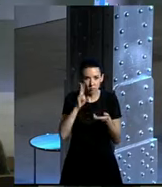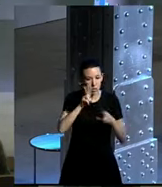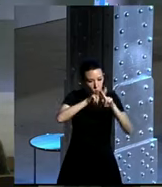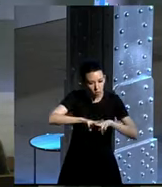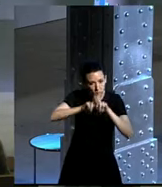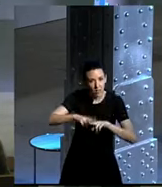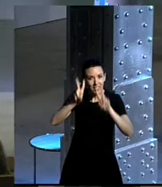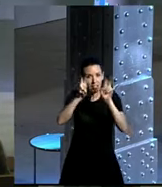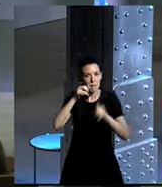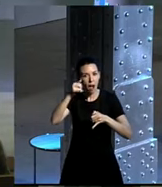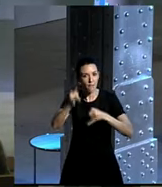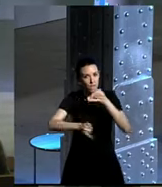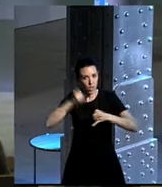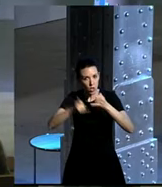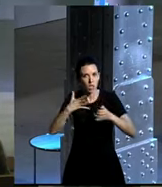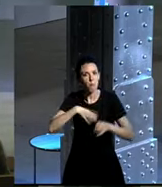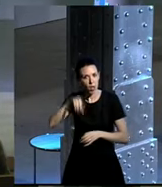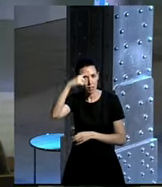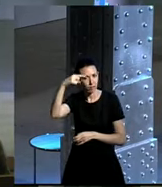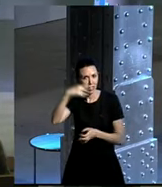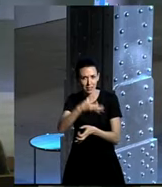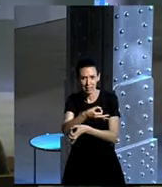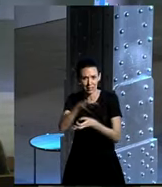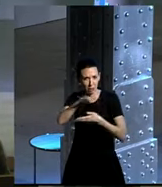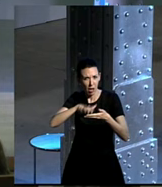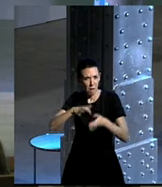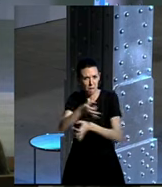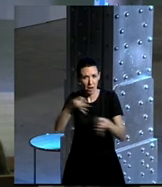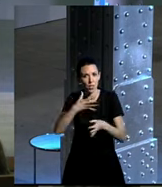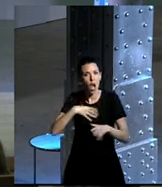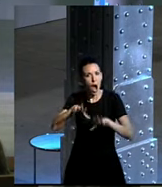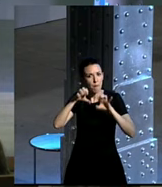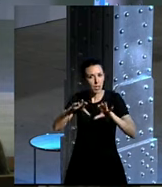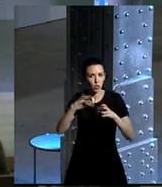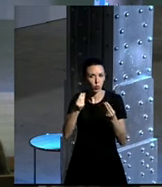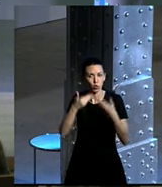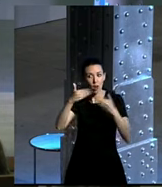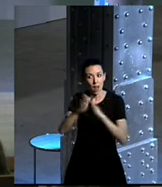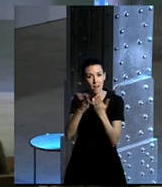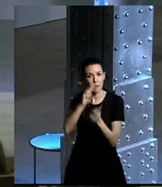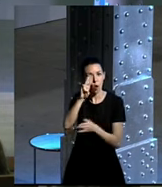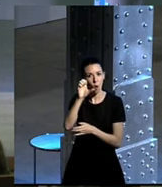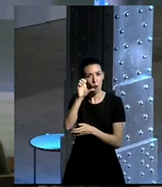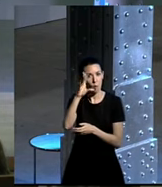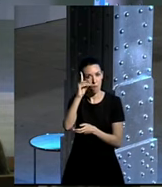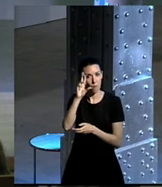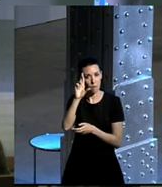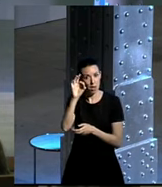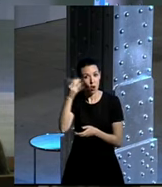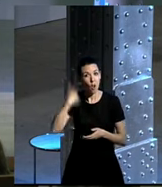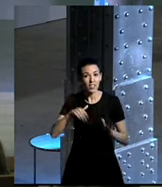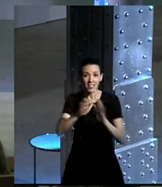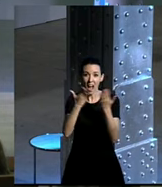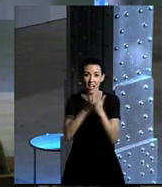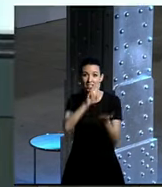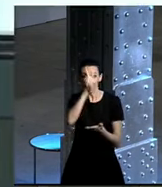podría hacer una tesis perfecta, y hemos aprendido mucho con el libro de Pedro. Lo tengo aquí, y seguramente ya va por la segunda edición, seguramente habéis visto